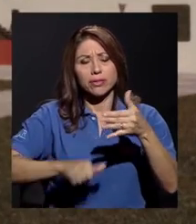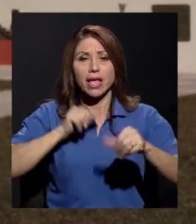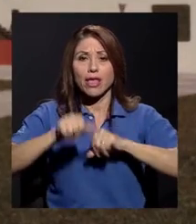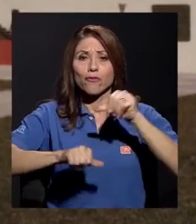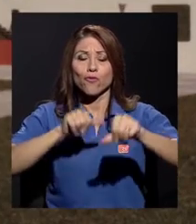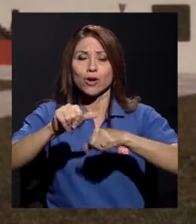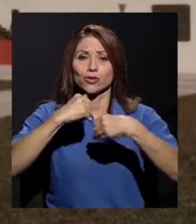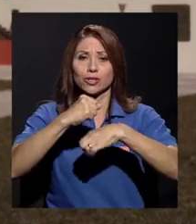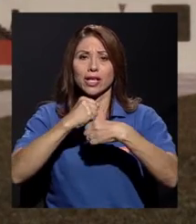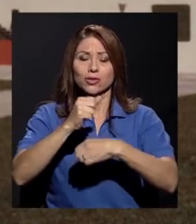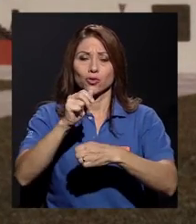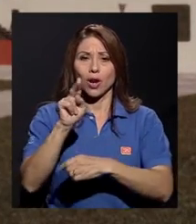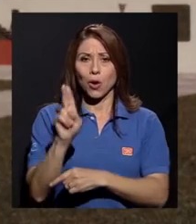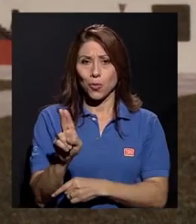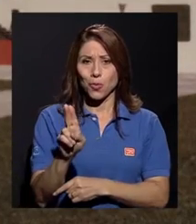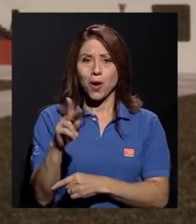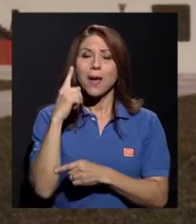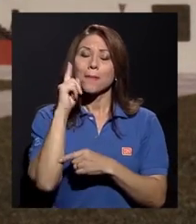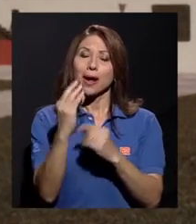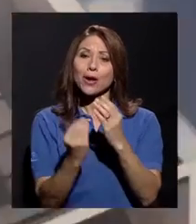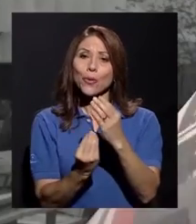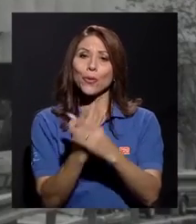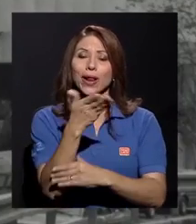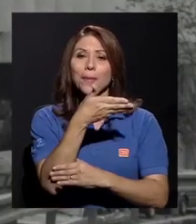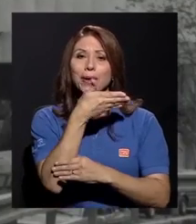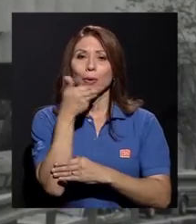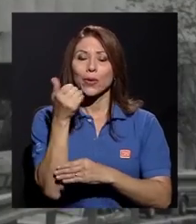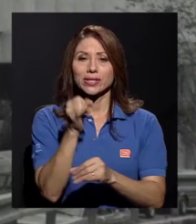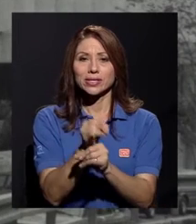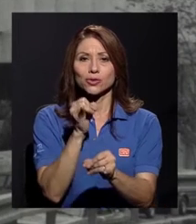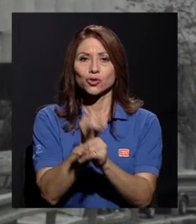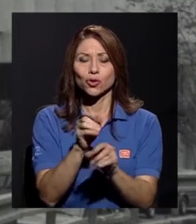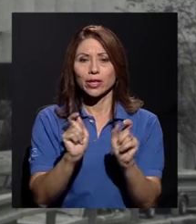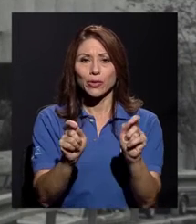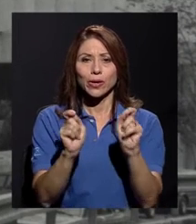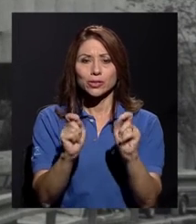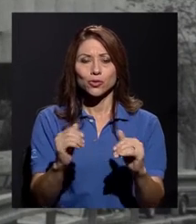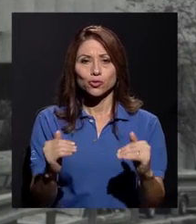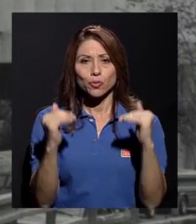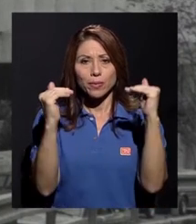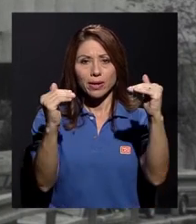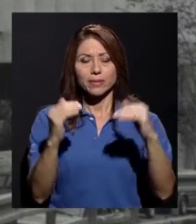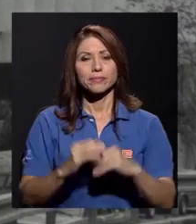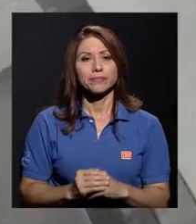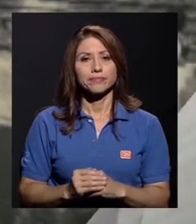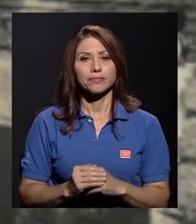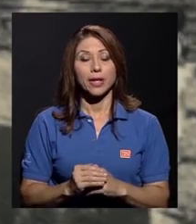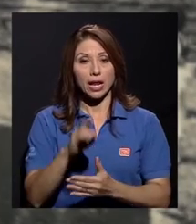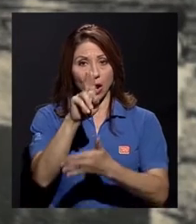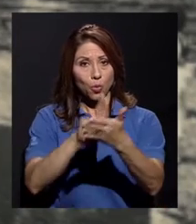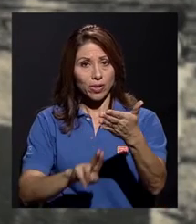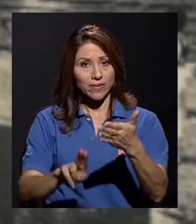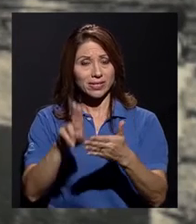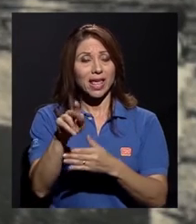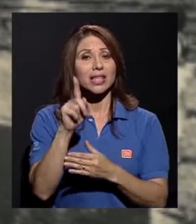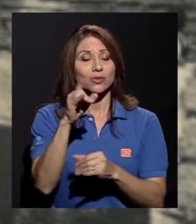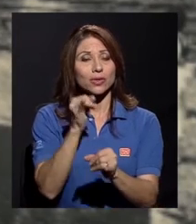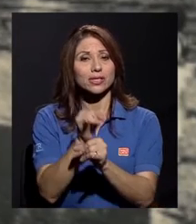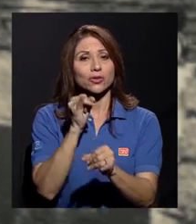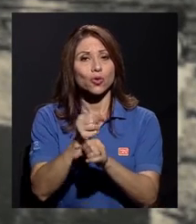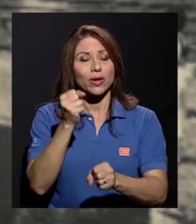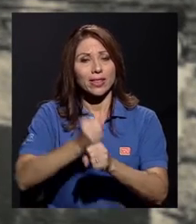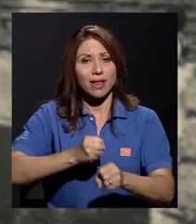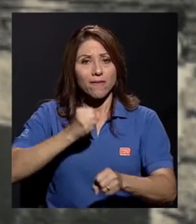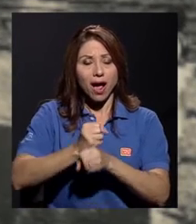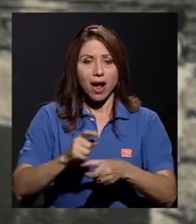para conformar la mejor institución de educación superior. La universidad es una institución que trabaja,